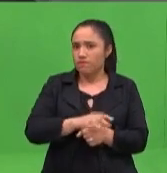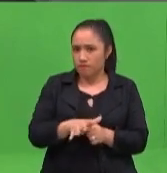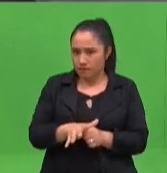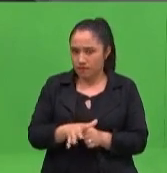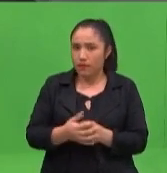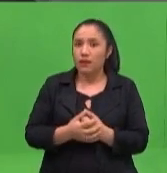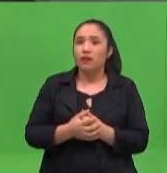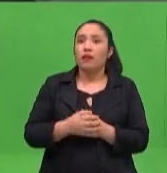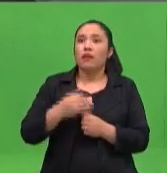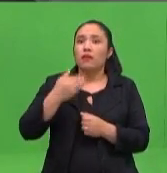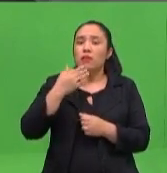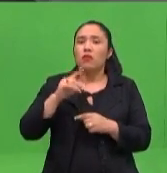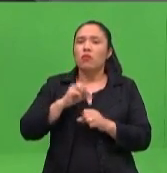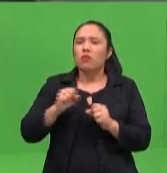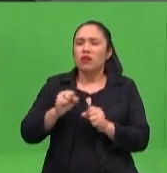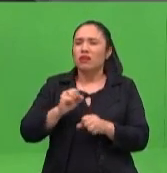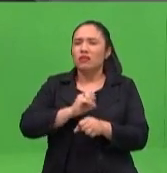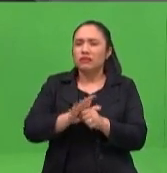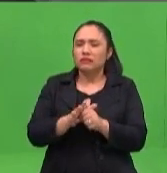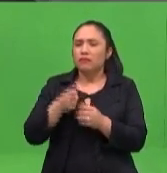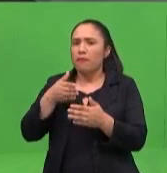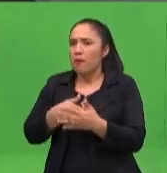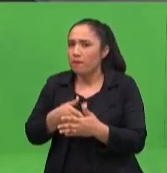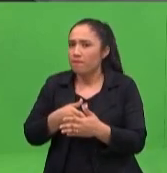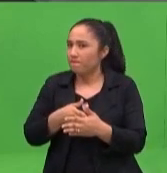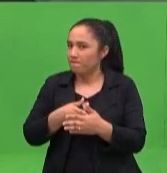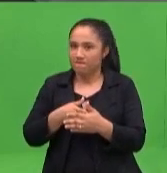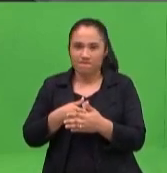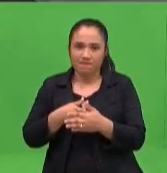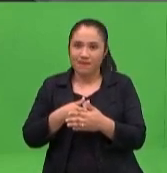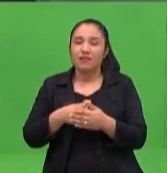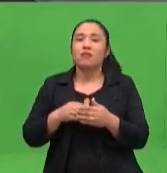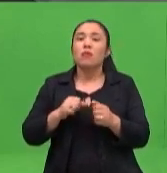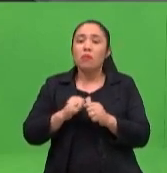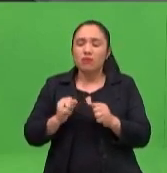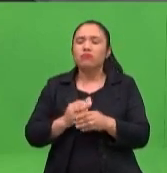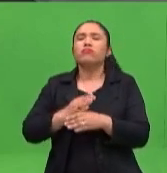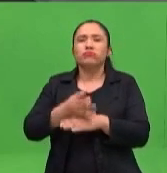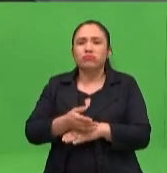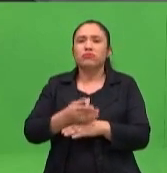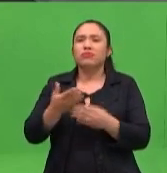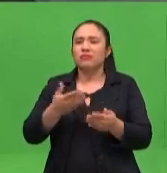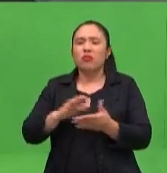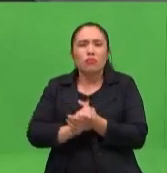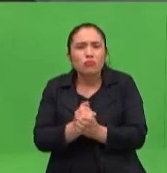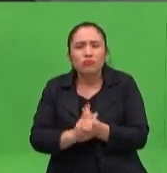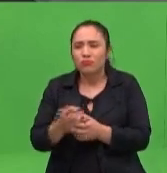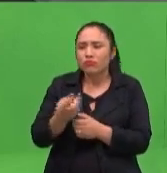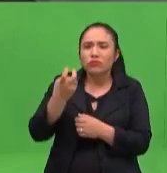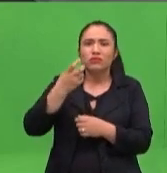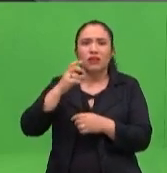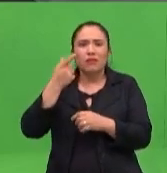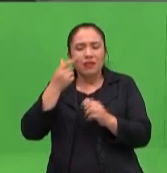convertirlo en una oportunidad. O en varias. En muchas oportunidades. Me quedo más con eso. Yo creo que